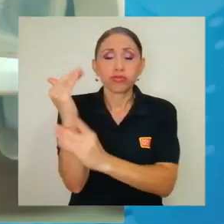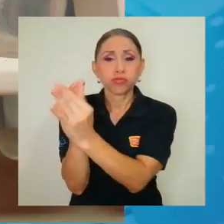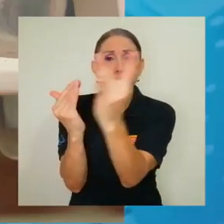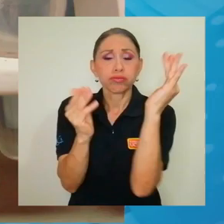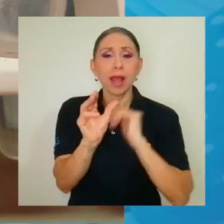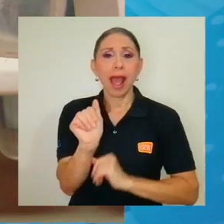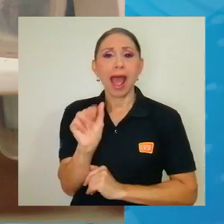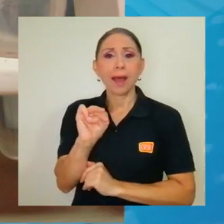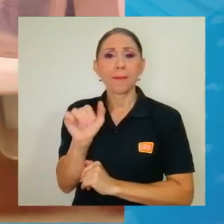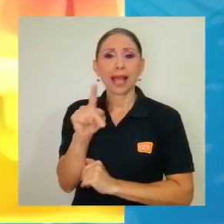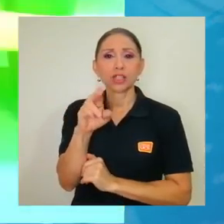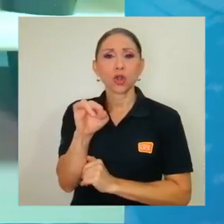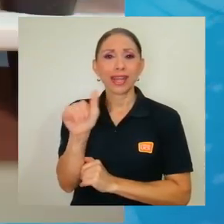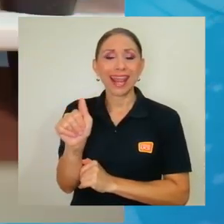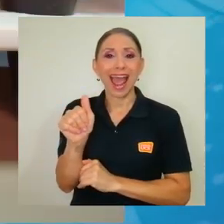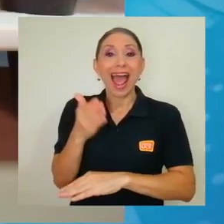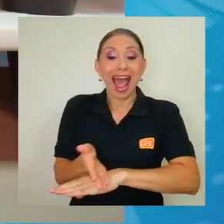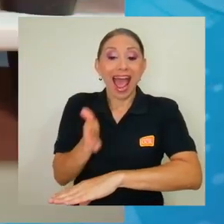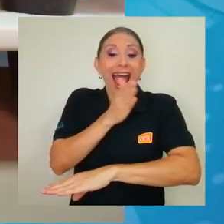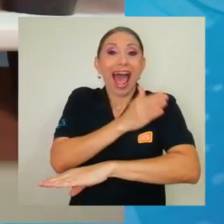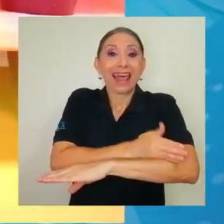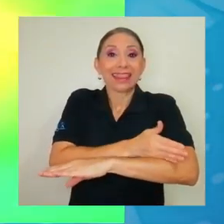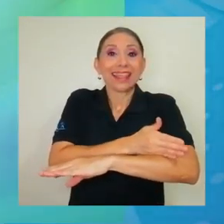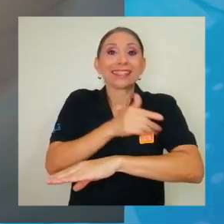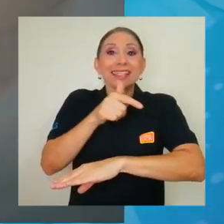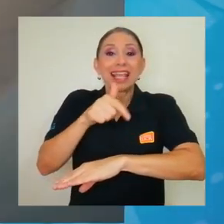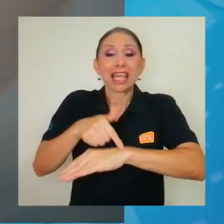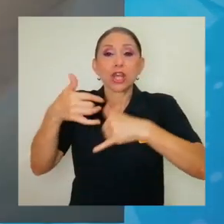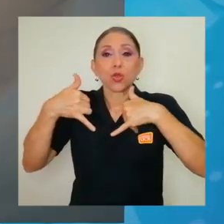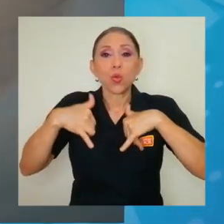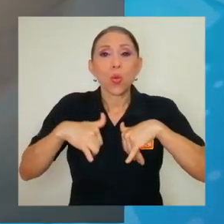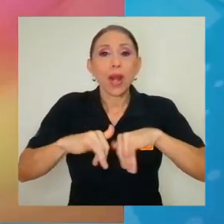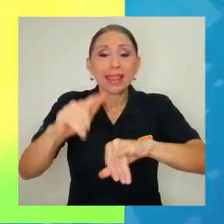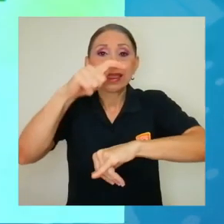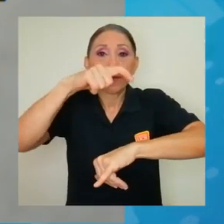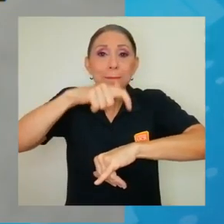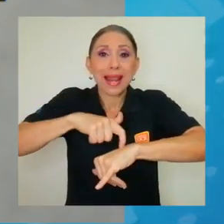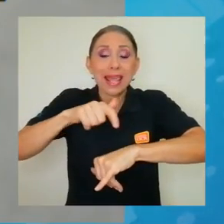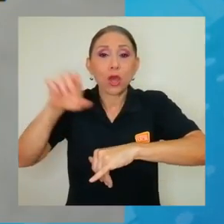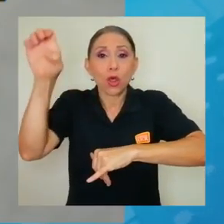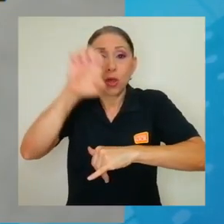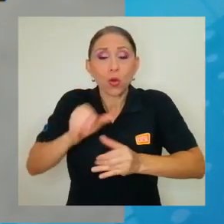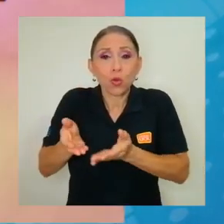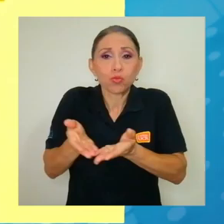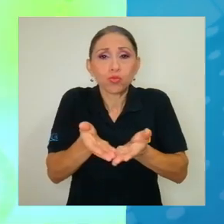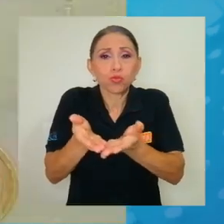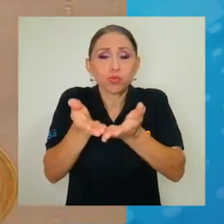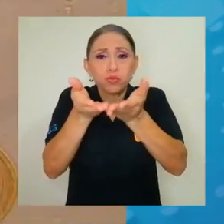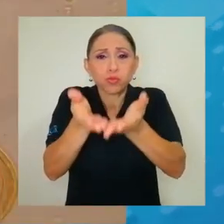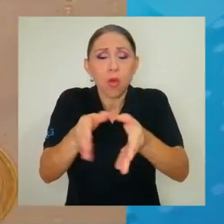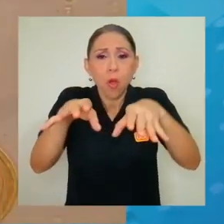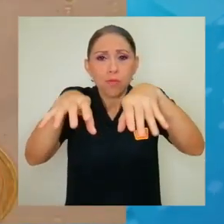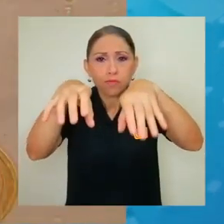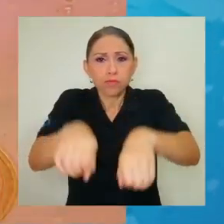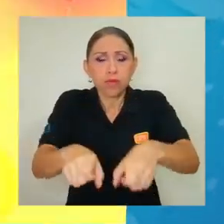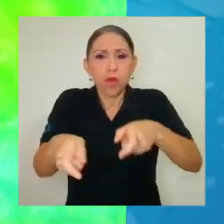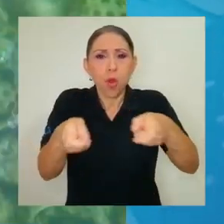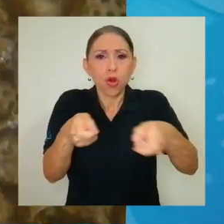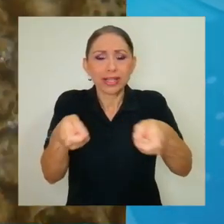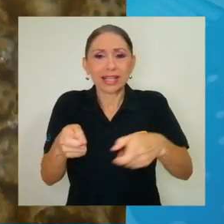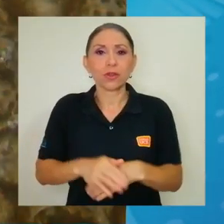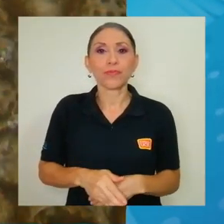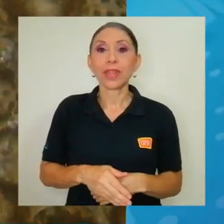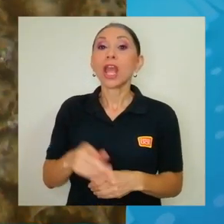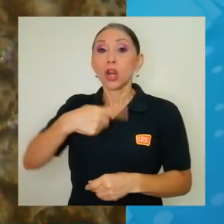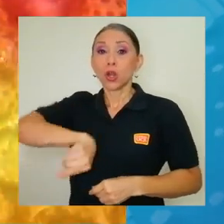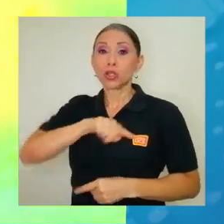Amazonía antes y durante el periodo de la colonización europea. Lo que nosotros estamos diciendo es